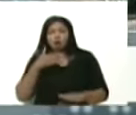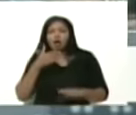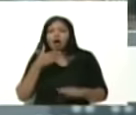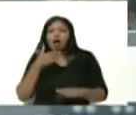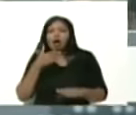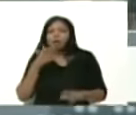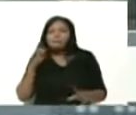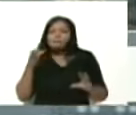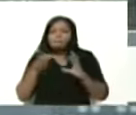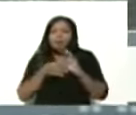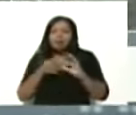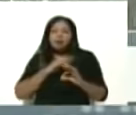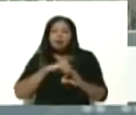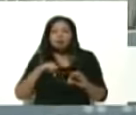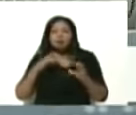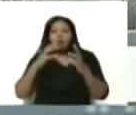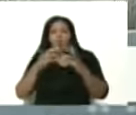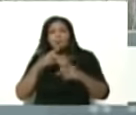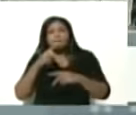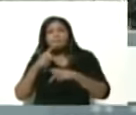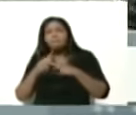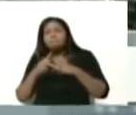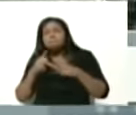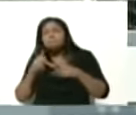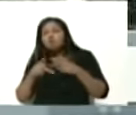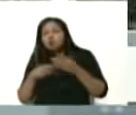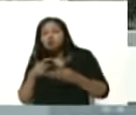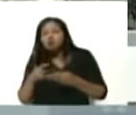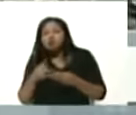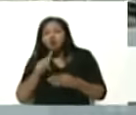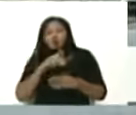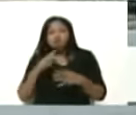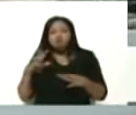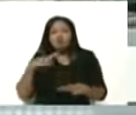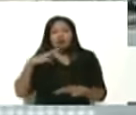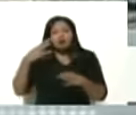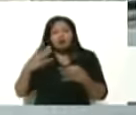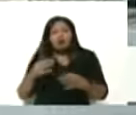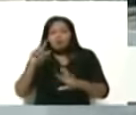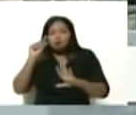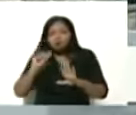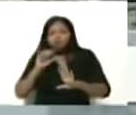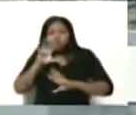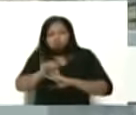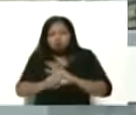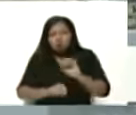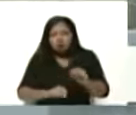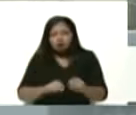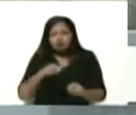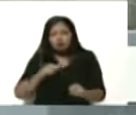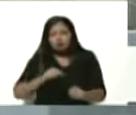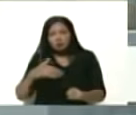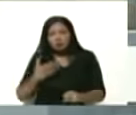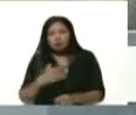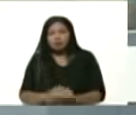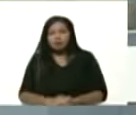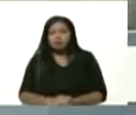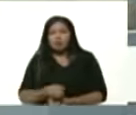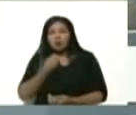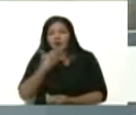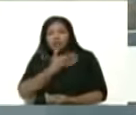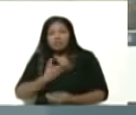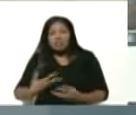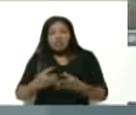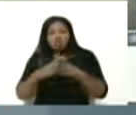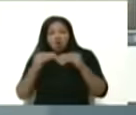acceso a nuestros productos que son de altísima calidad pero de muy bajos costos bueno presidente esto es parte de todo el